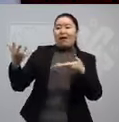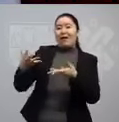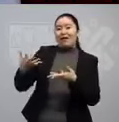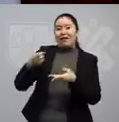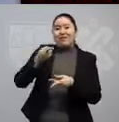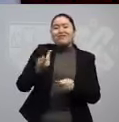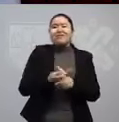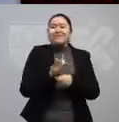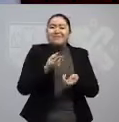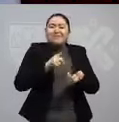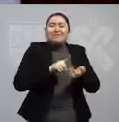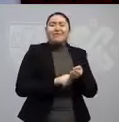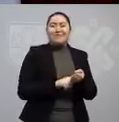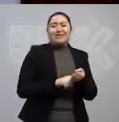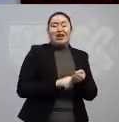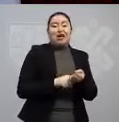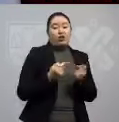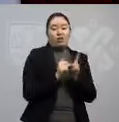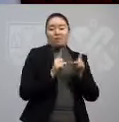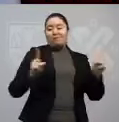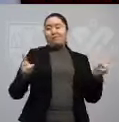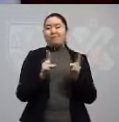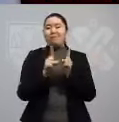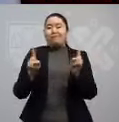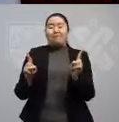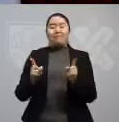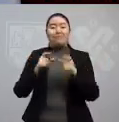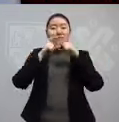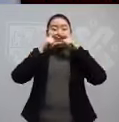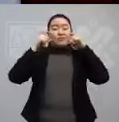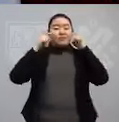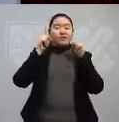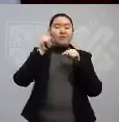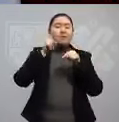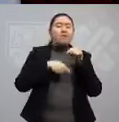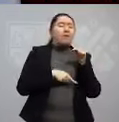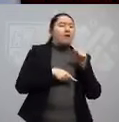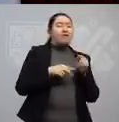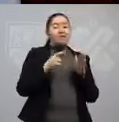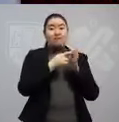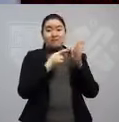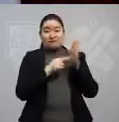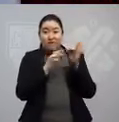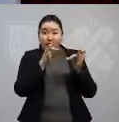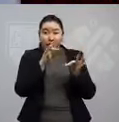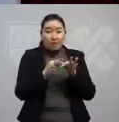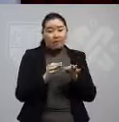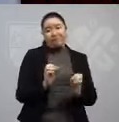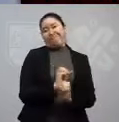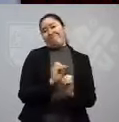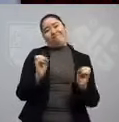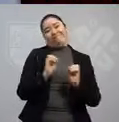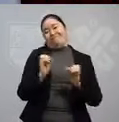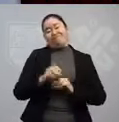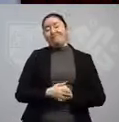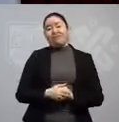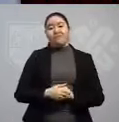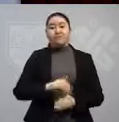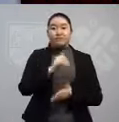familiares, donde se pierde la sana distancia, se quitan el cubrebocas y se relajan las medidas de cuidado.